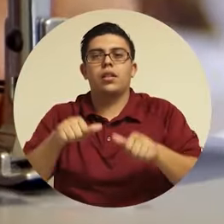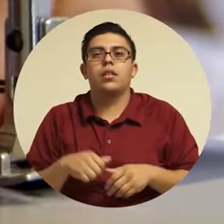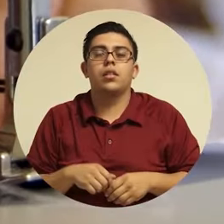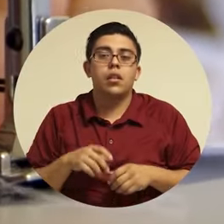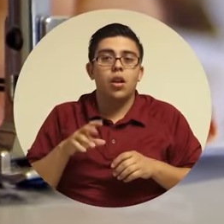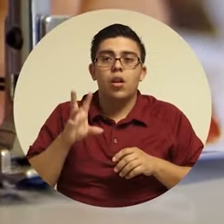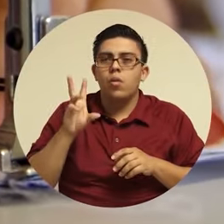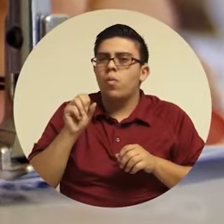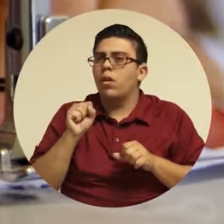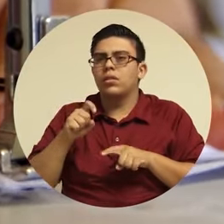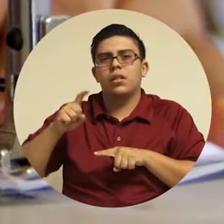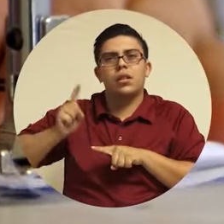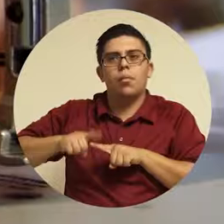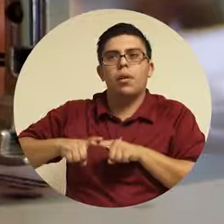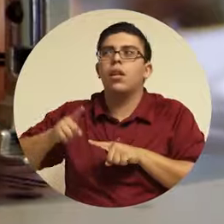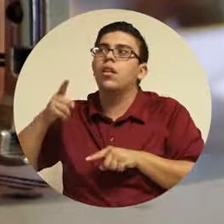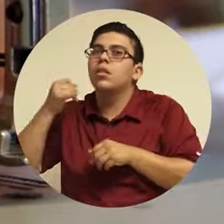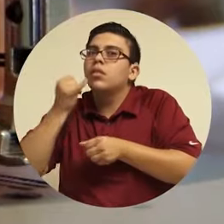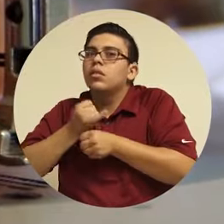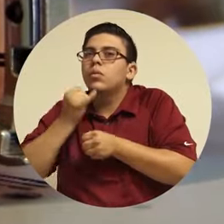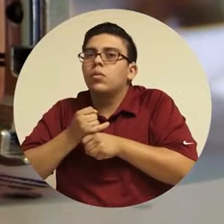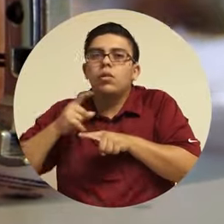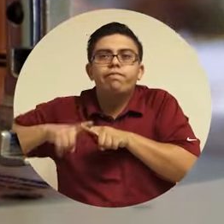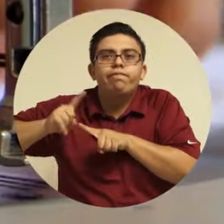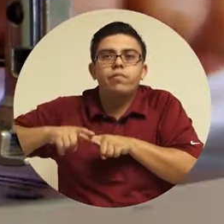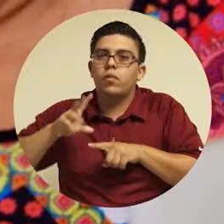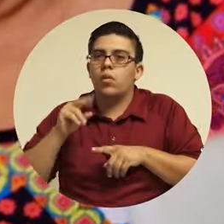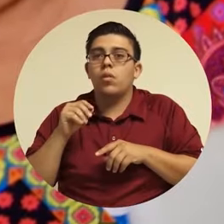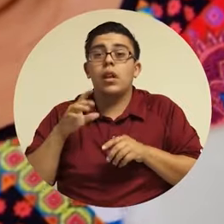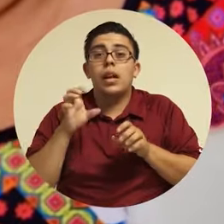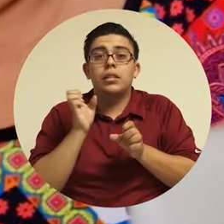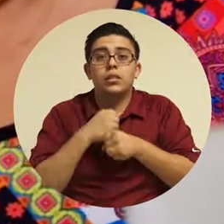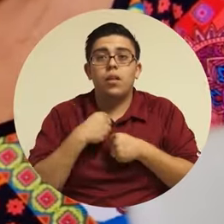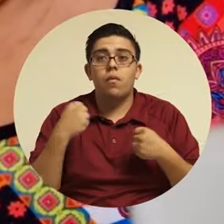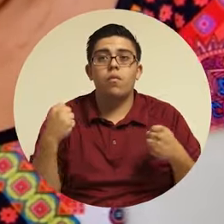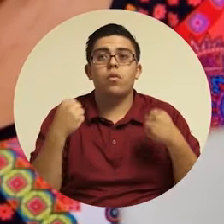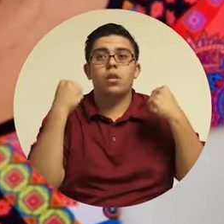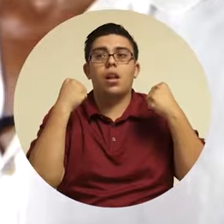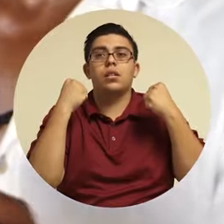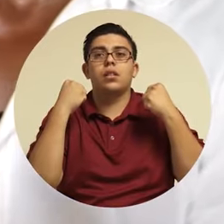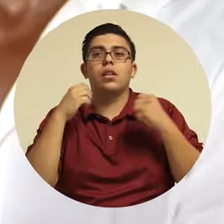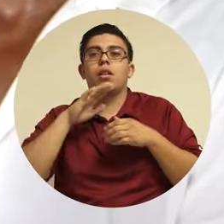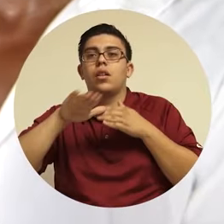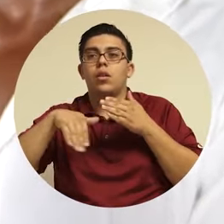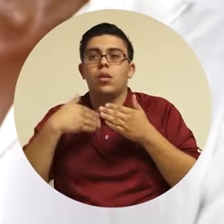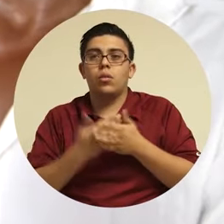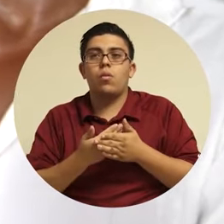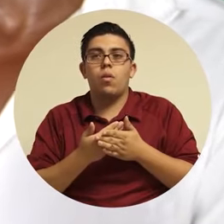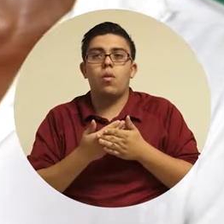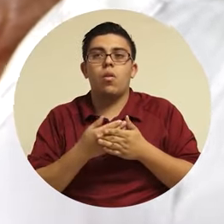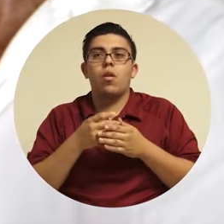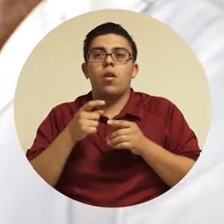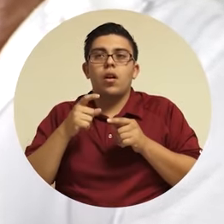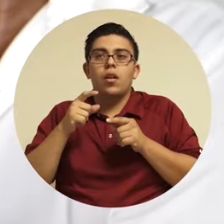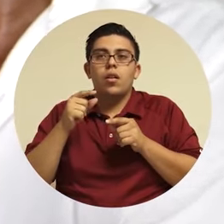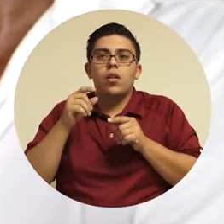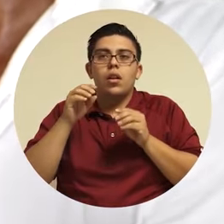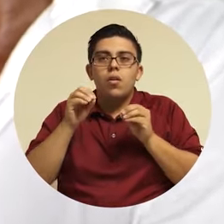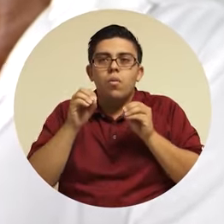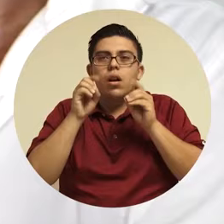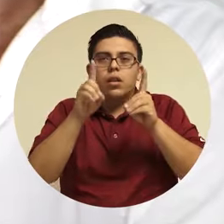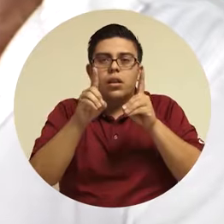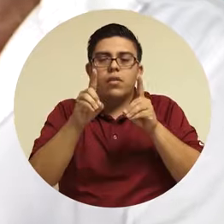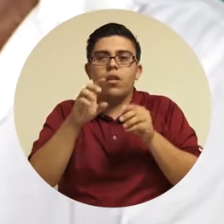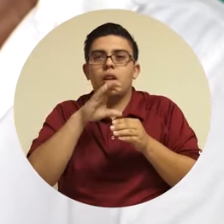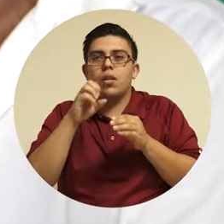No es depender de las instituciones, es fortalecerse o apoderarse de toda